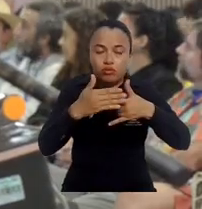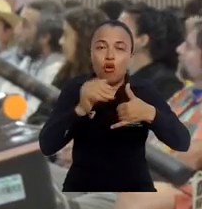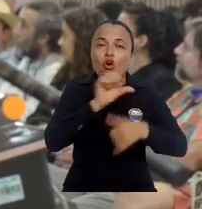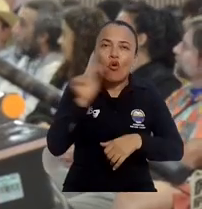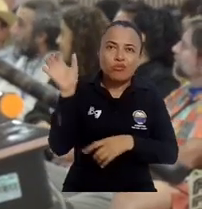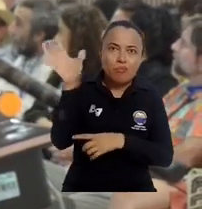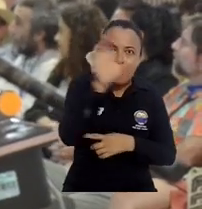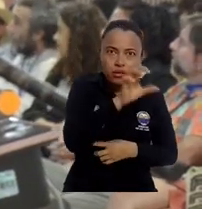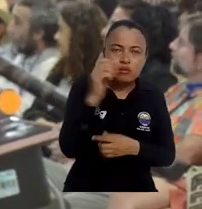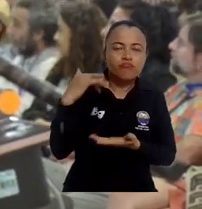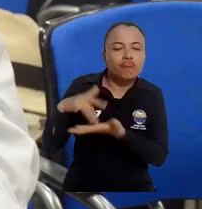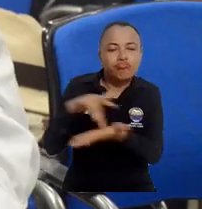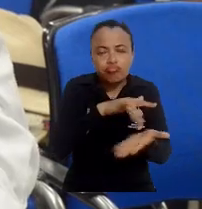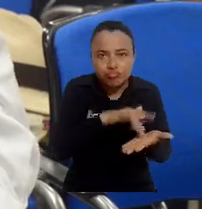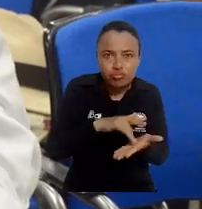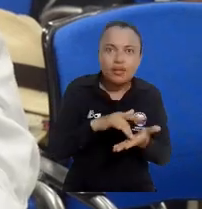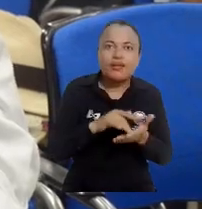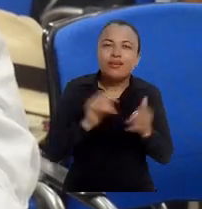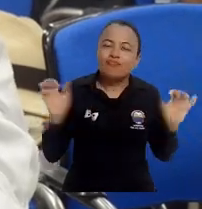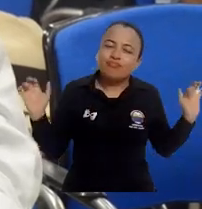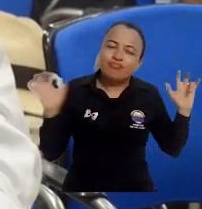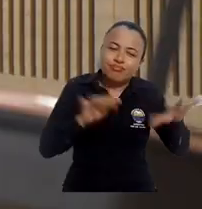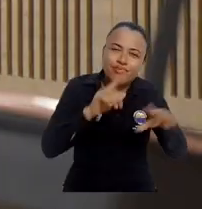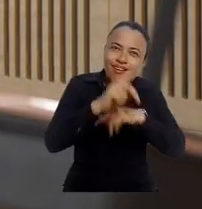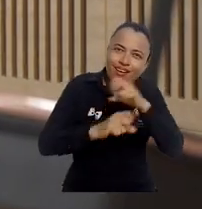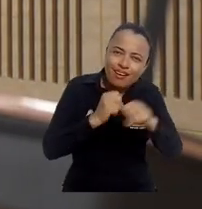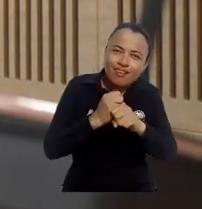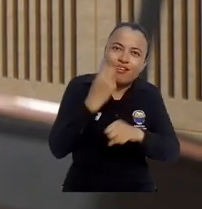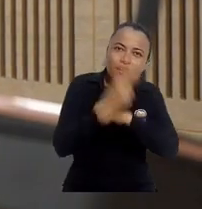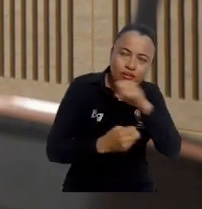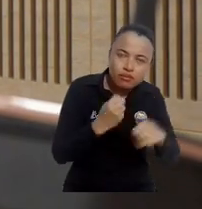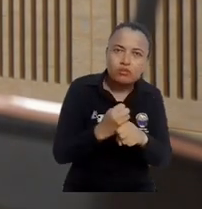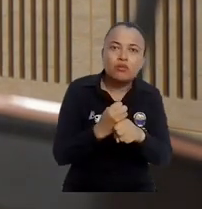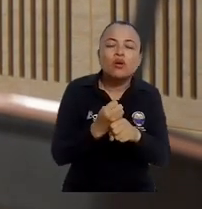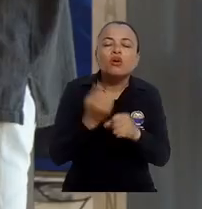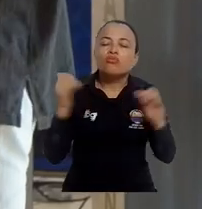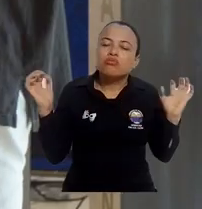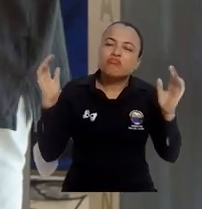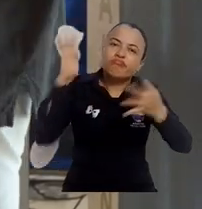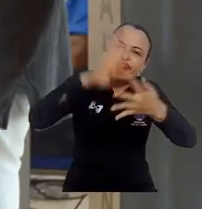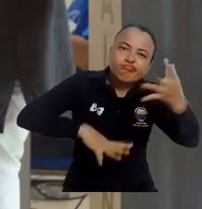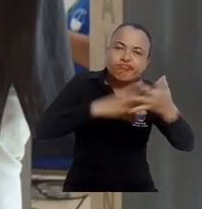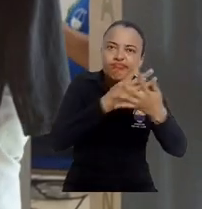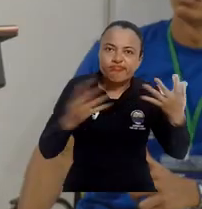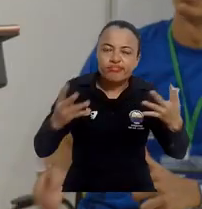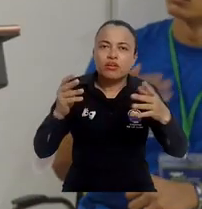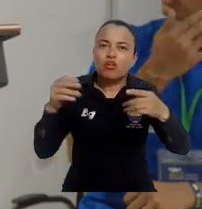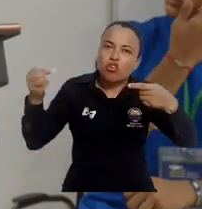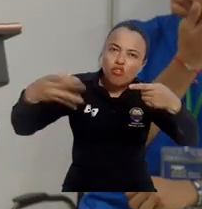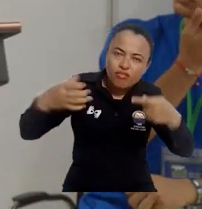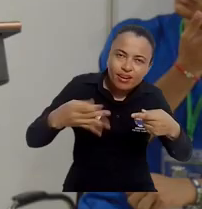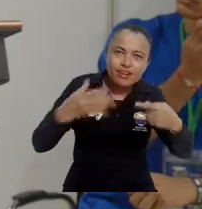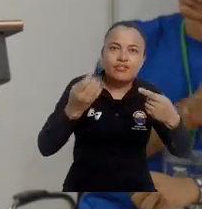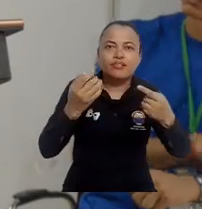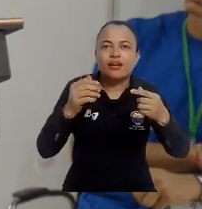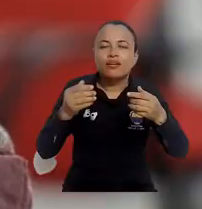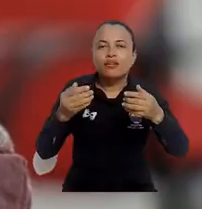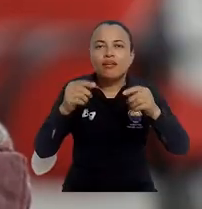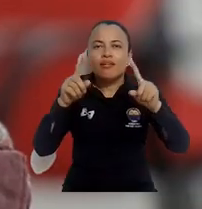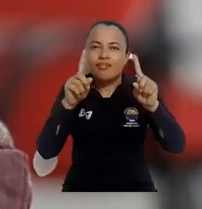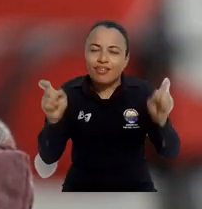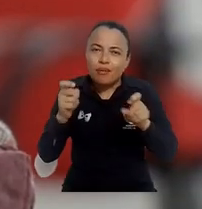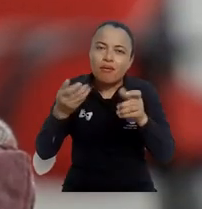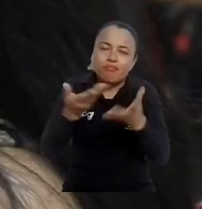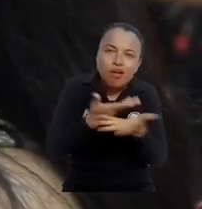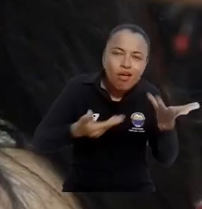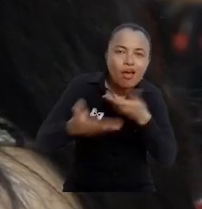de talla nacional e internacional participaron de este evento bienal cuya agenda incluyó conferencias magistrales, simposios temáticos,